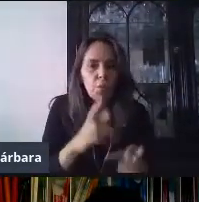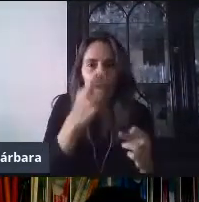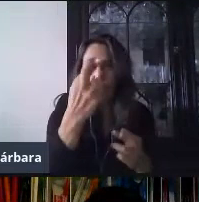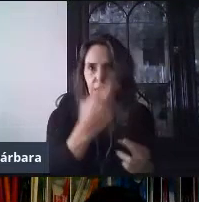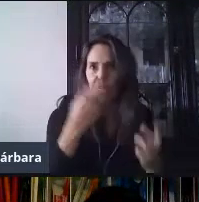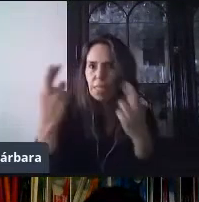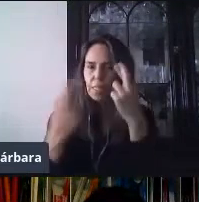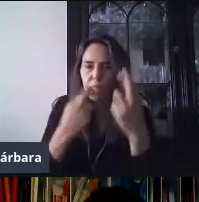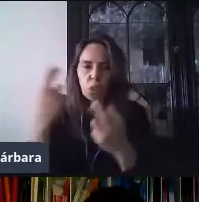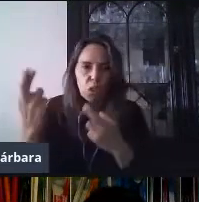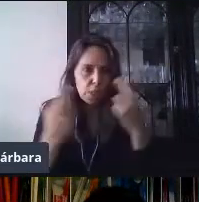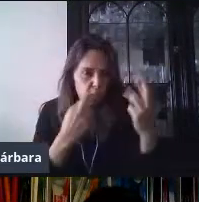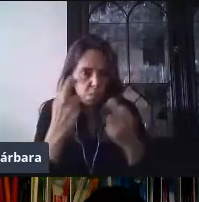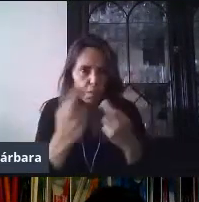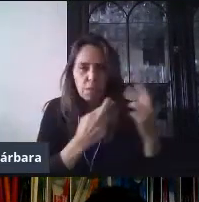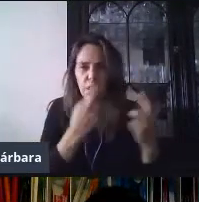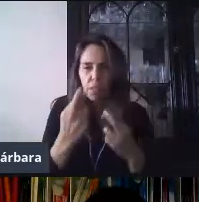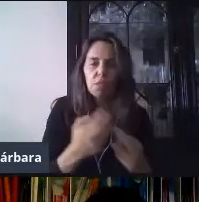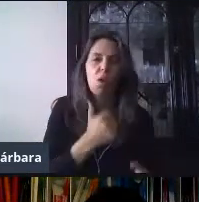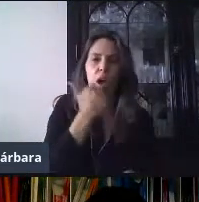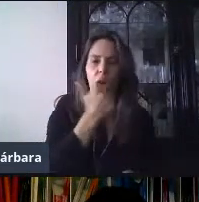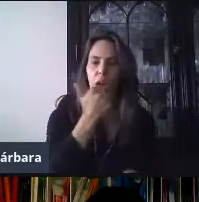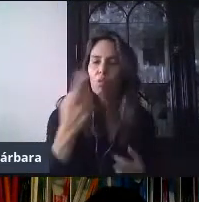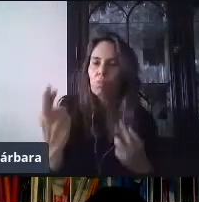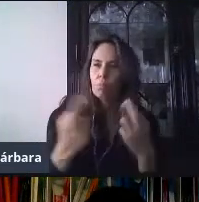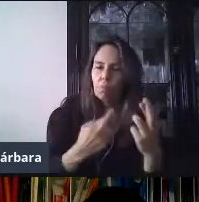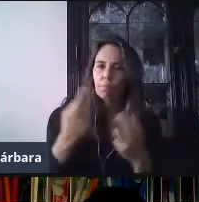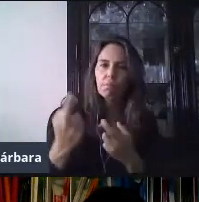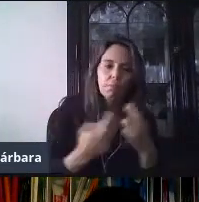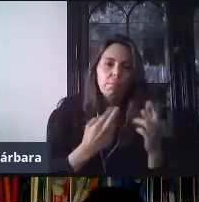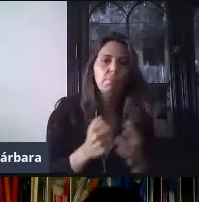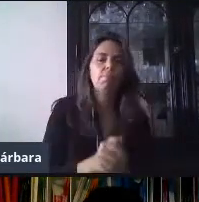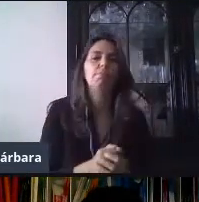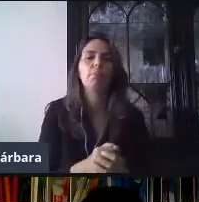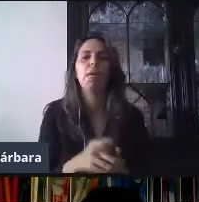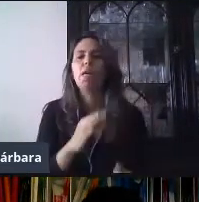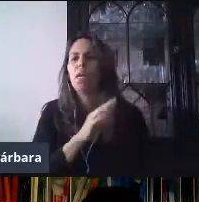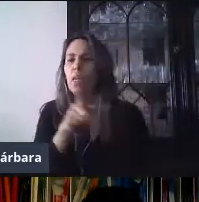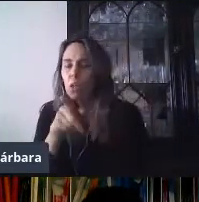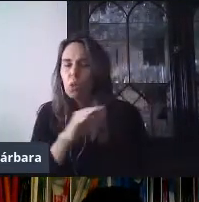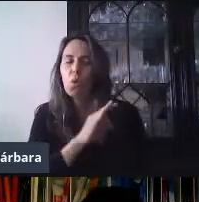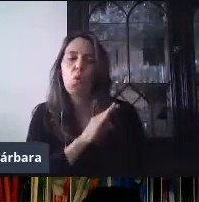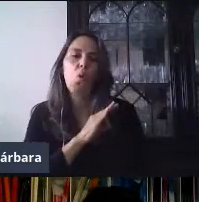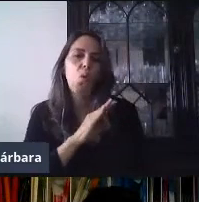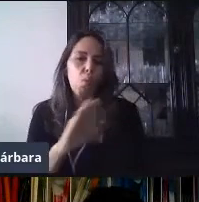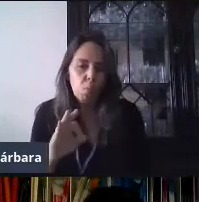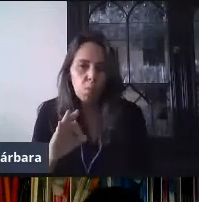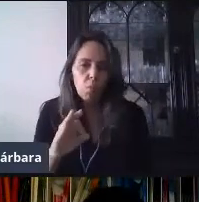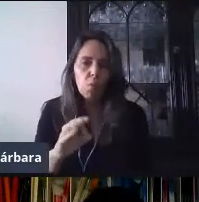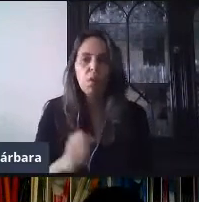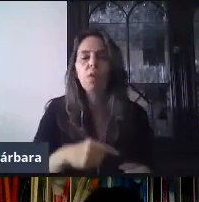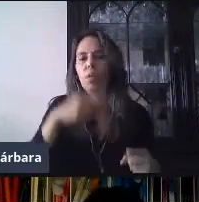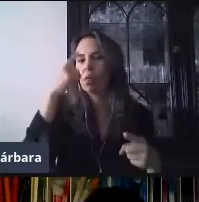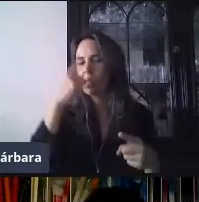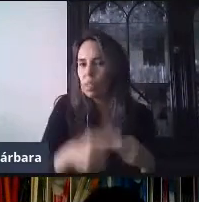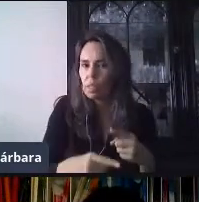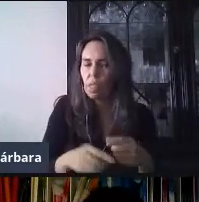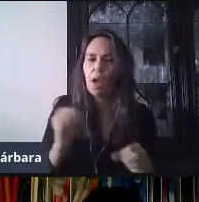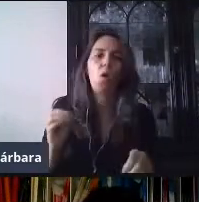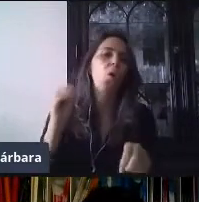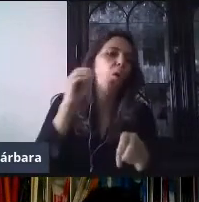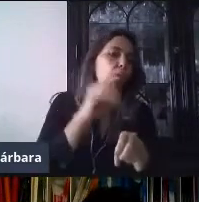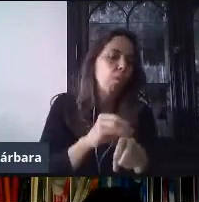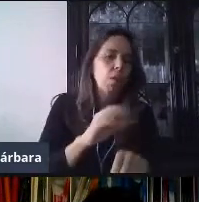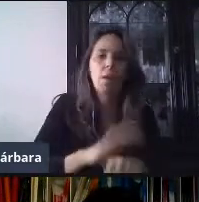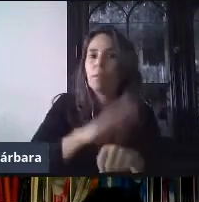Saber qué es lo que están contestando los alumnos. En algunos casos, podemos agregar algunas preguntas de debate o de opinión y también podemos conocer